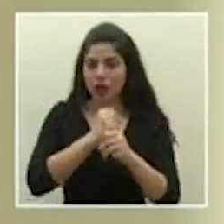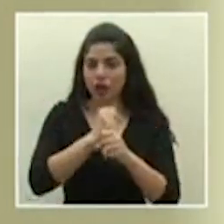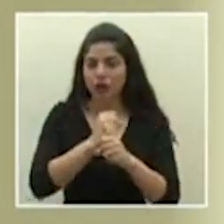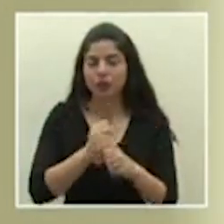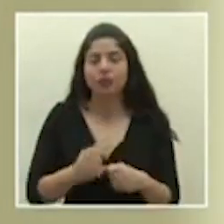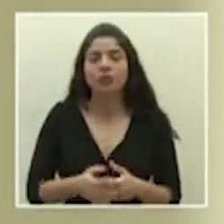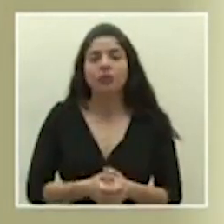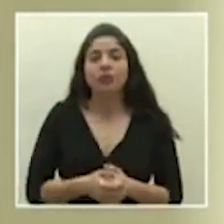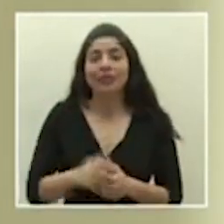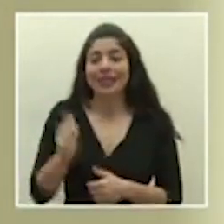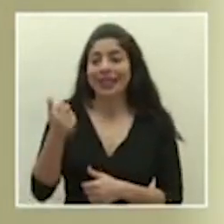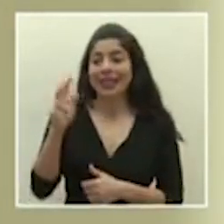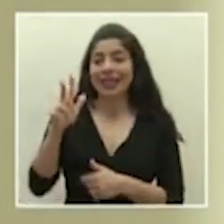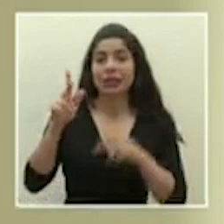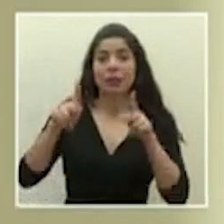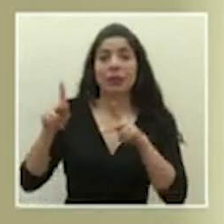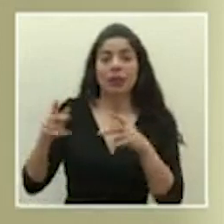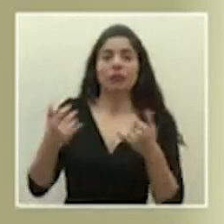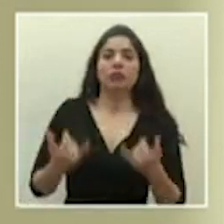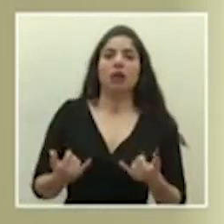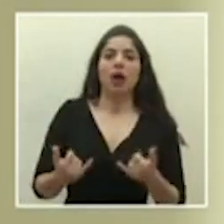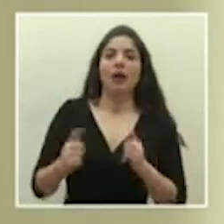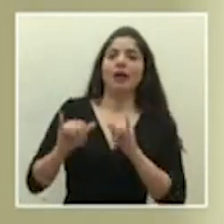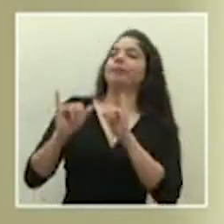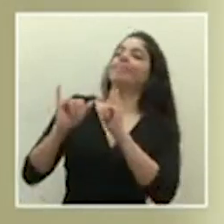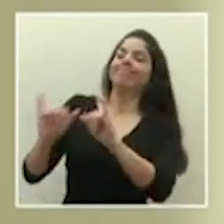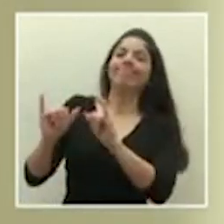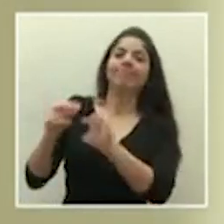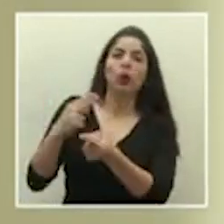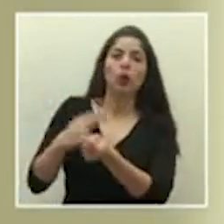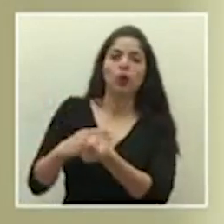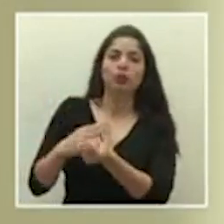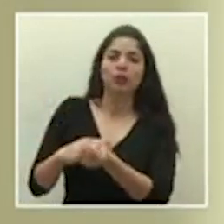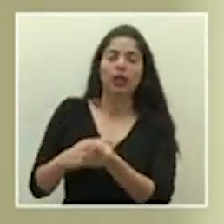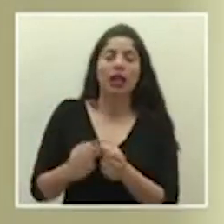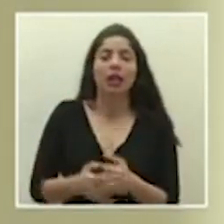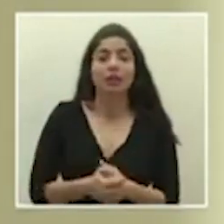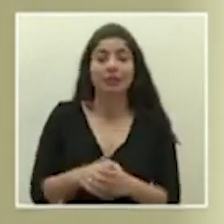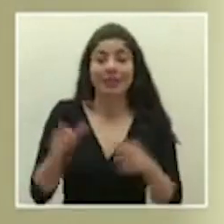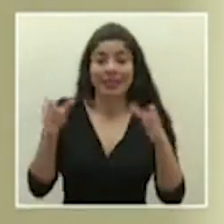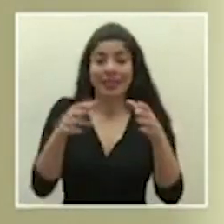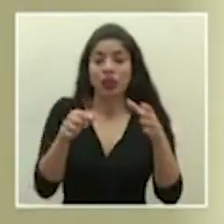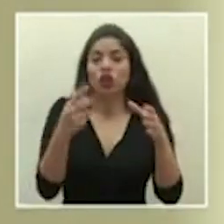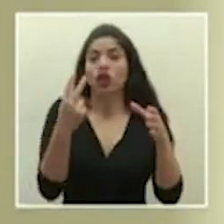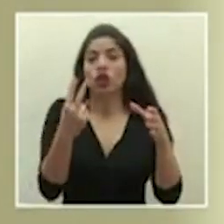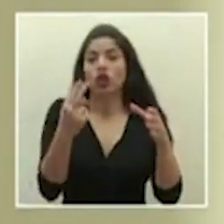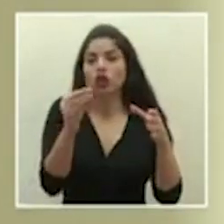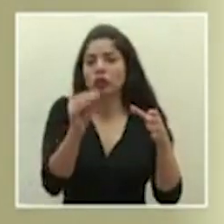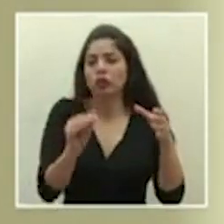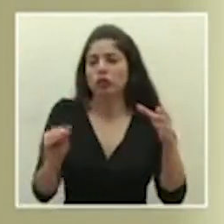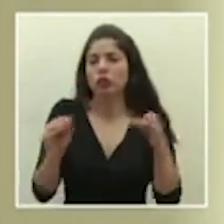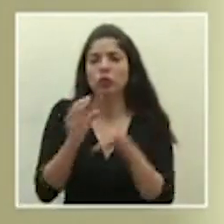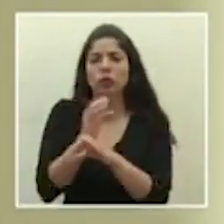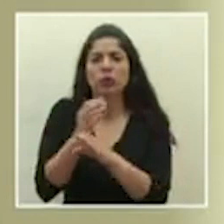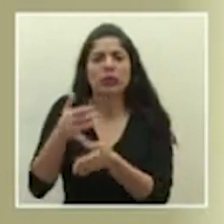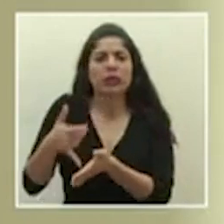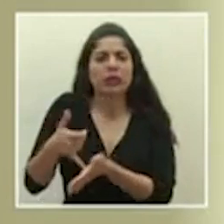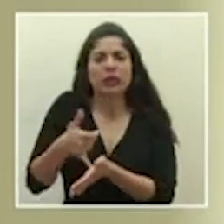13 personas se encuentran al día de hoy en condición de hospitalización. Dos de ellas están en cuidados intensivos,